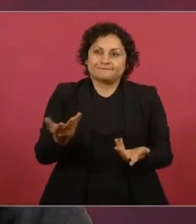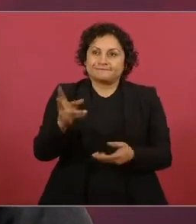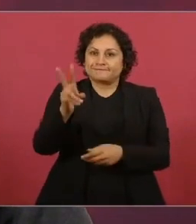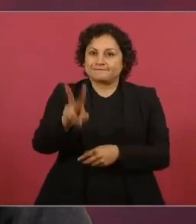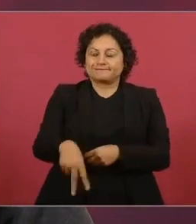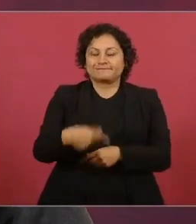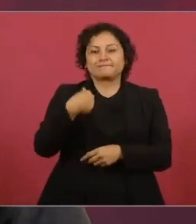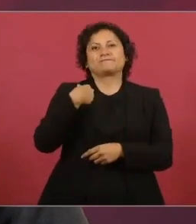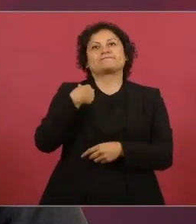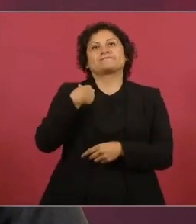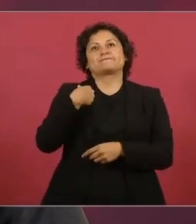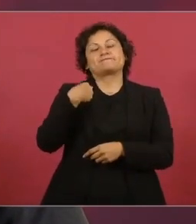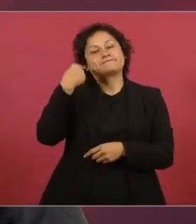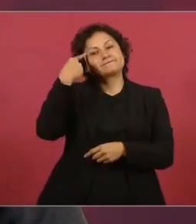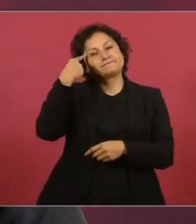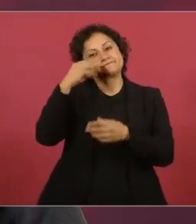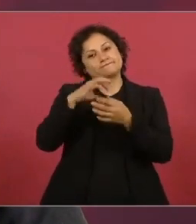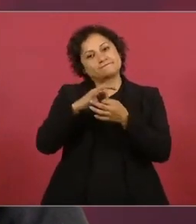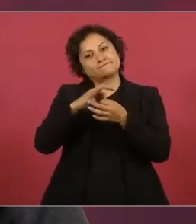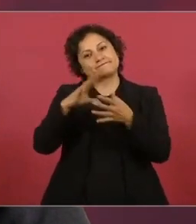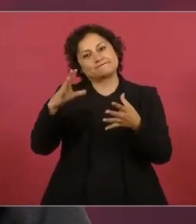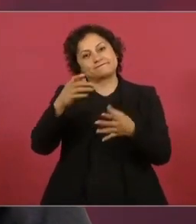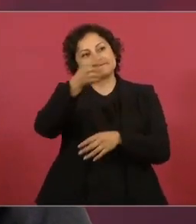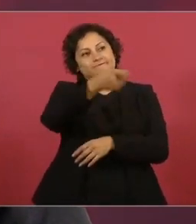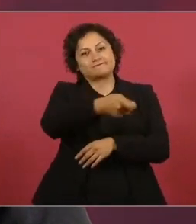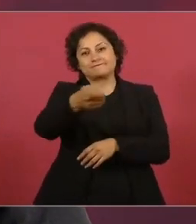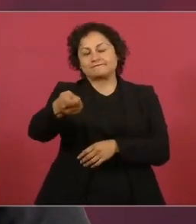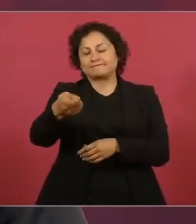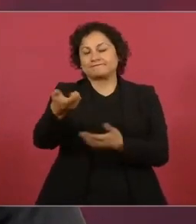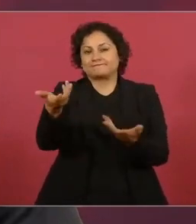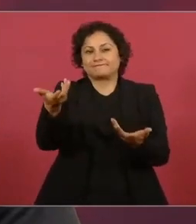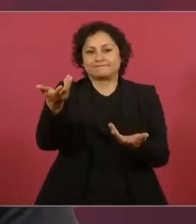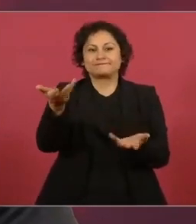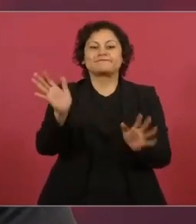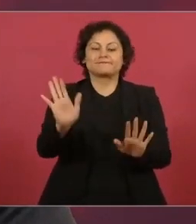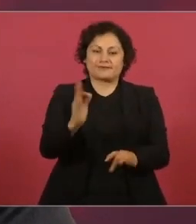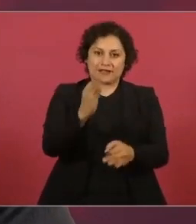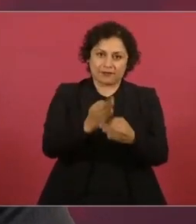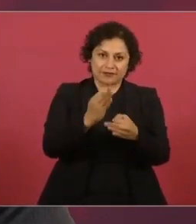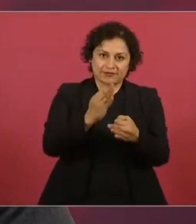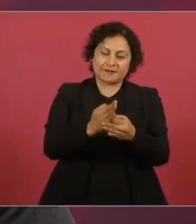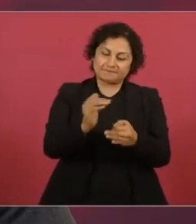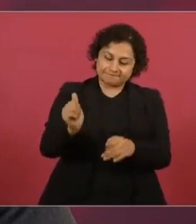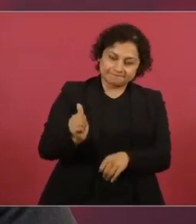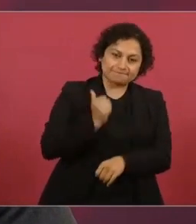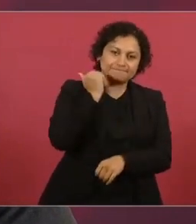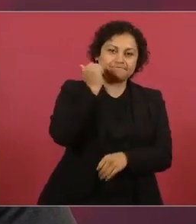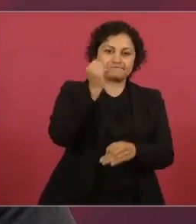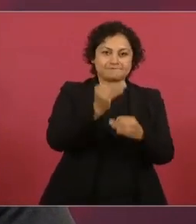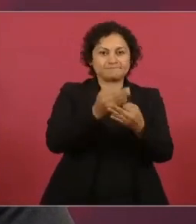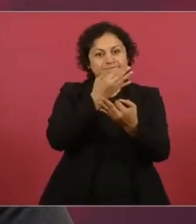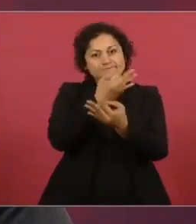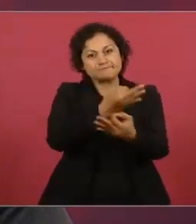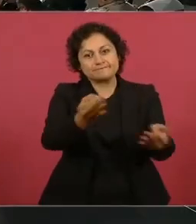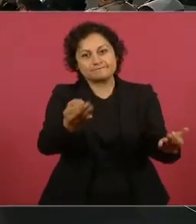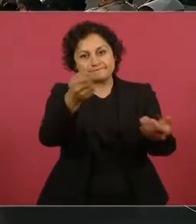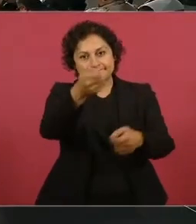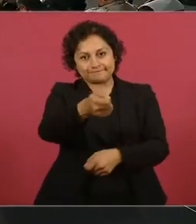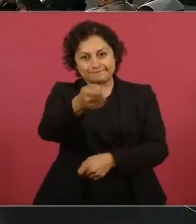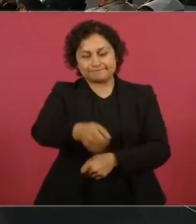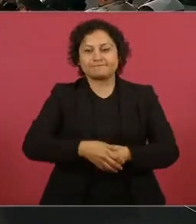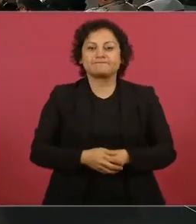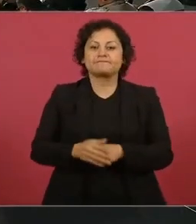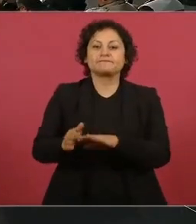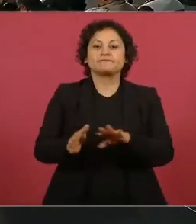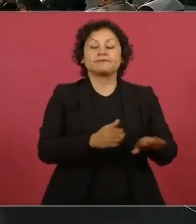mandarles un saludo y ahora aprovecho para eso para saludarlos Gracias presidente y